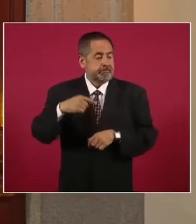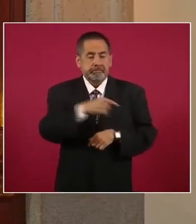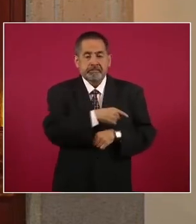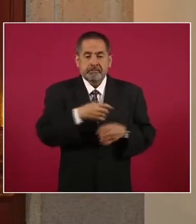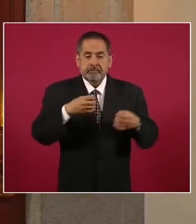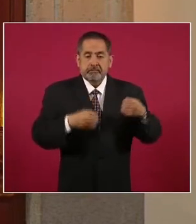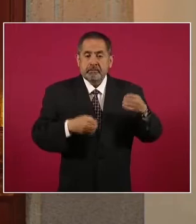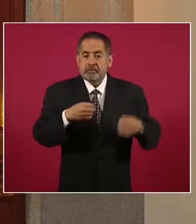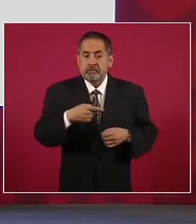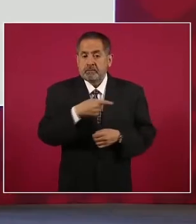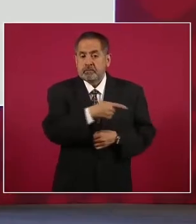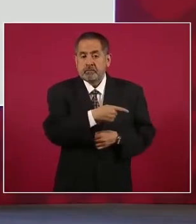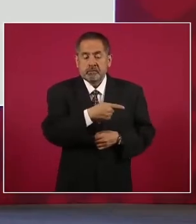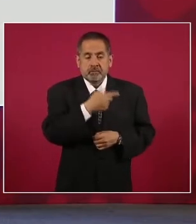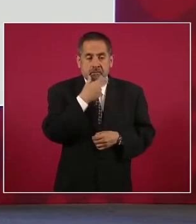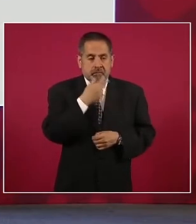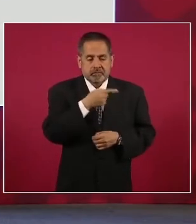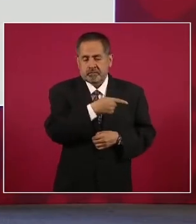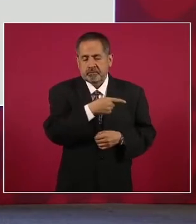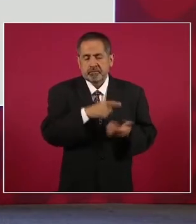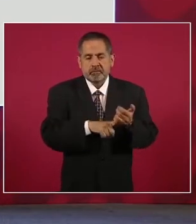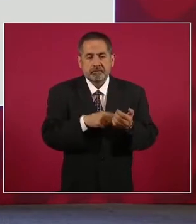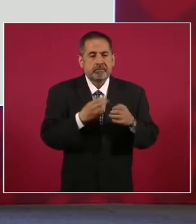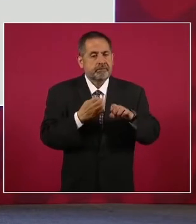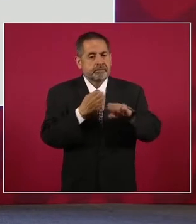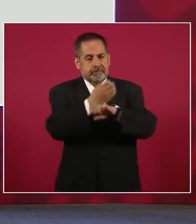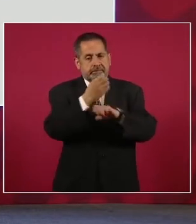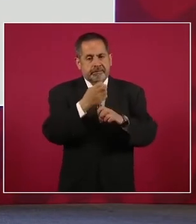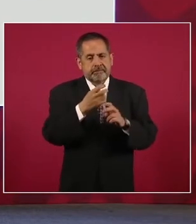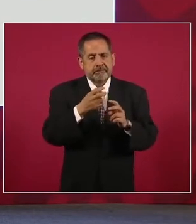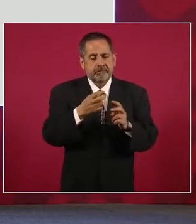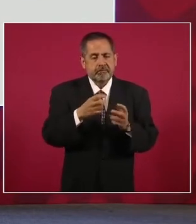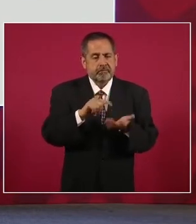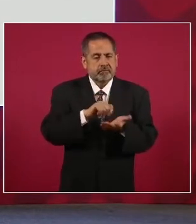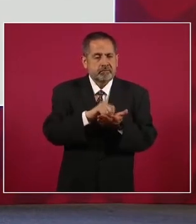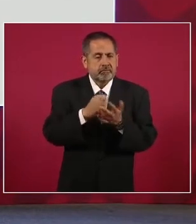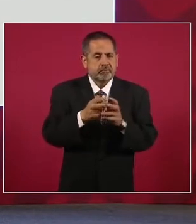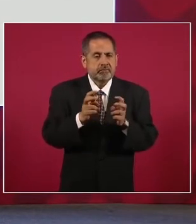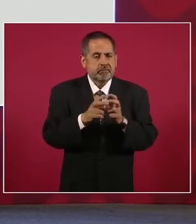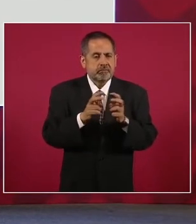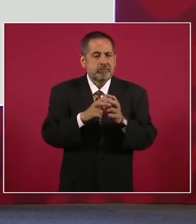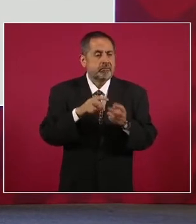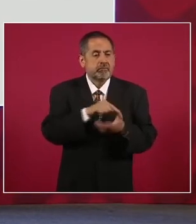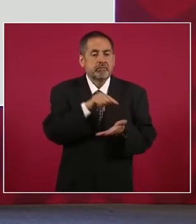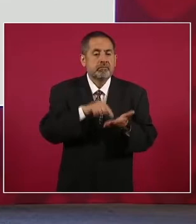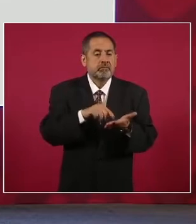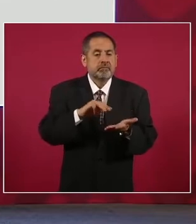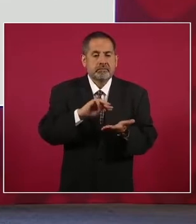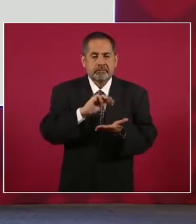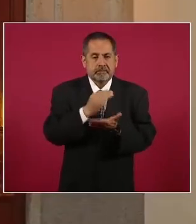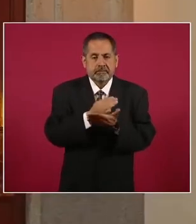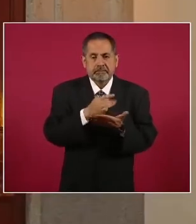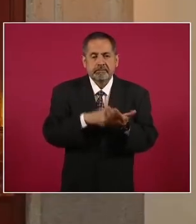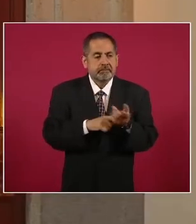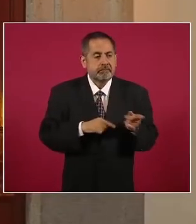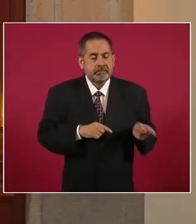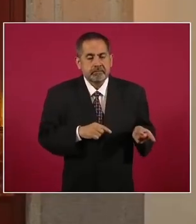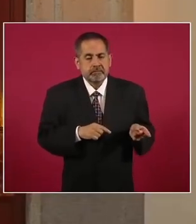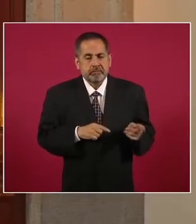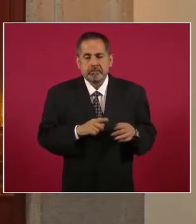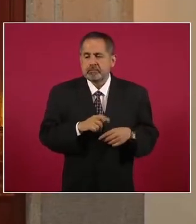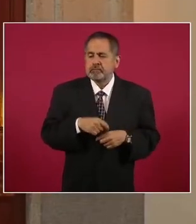de procesos penales del estado de Tamaulipas, en Matamoros, decretó la